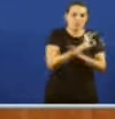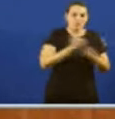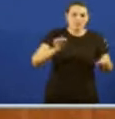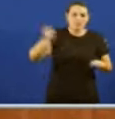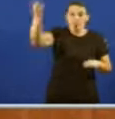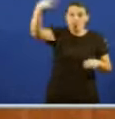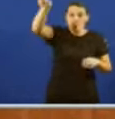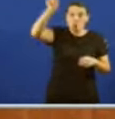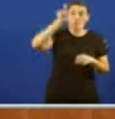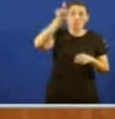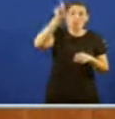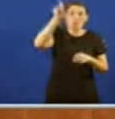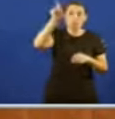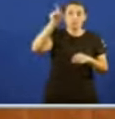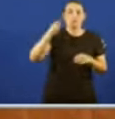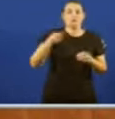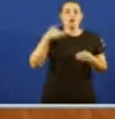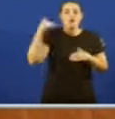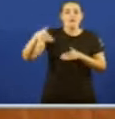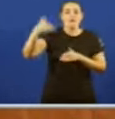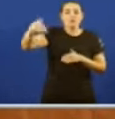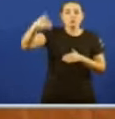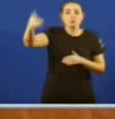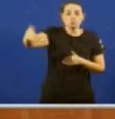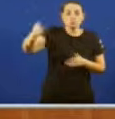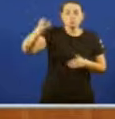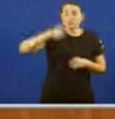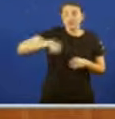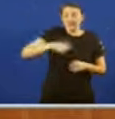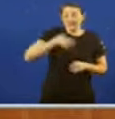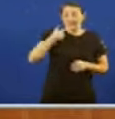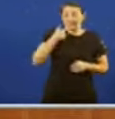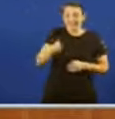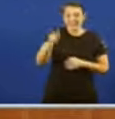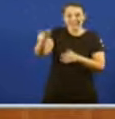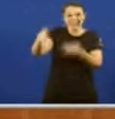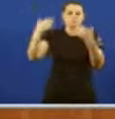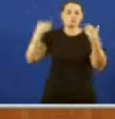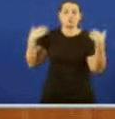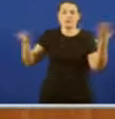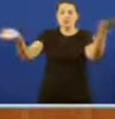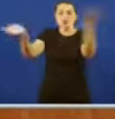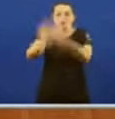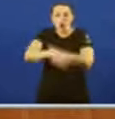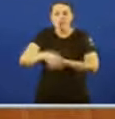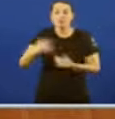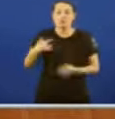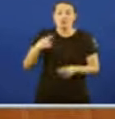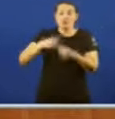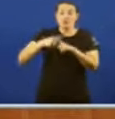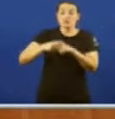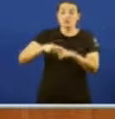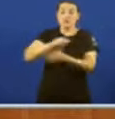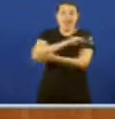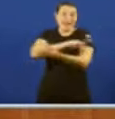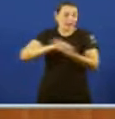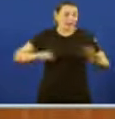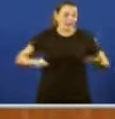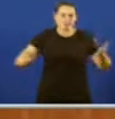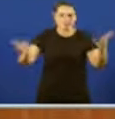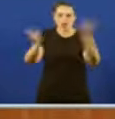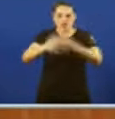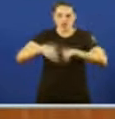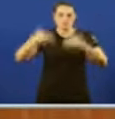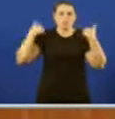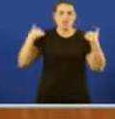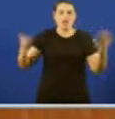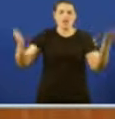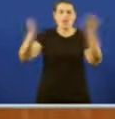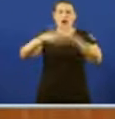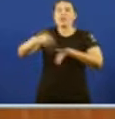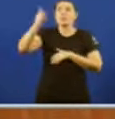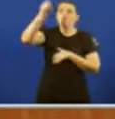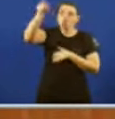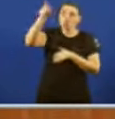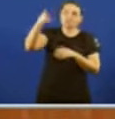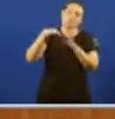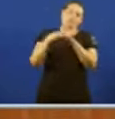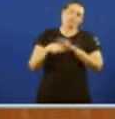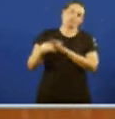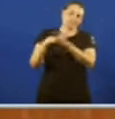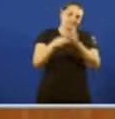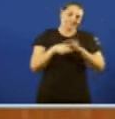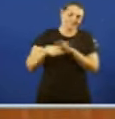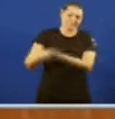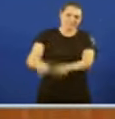guí E sodes o futuro E sodes os que suplides A incompetencia E o abandono Da xunta de Galicia Gracias a xente como a vos Non hai soidade E hai